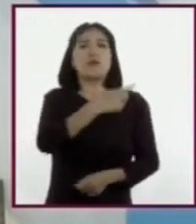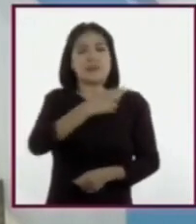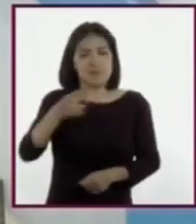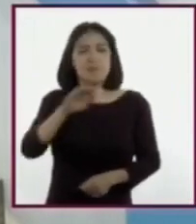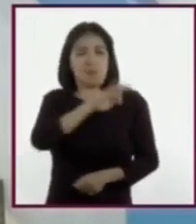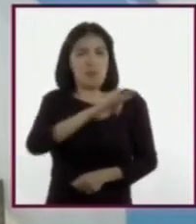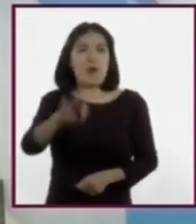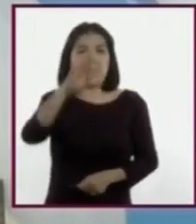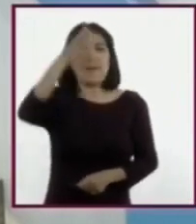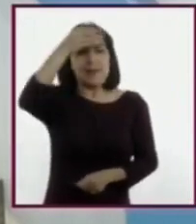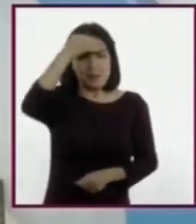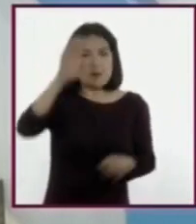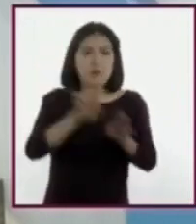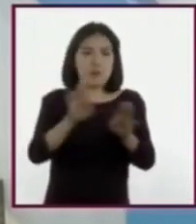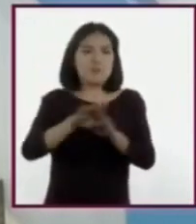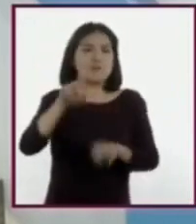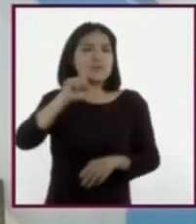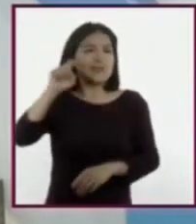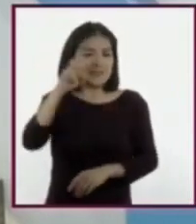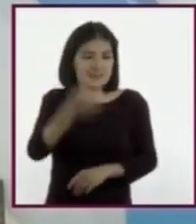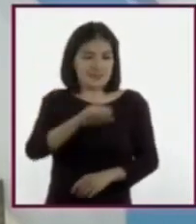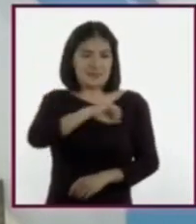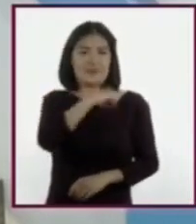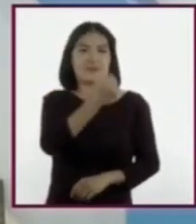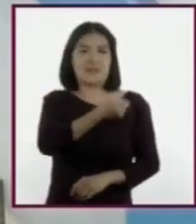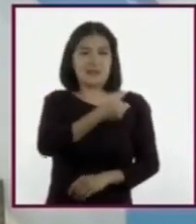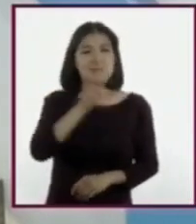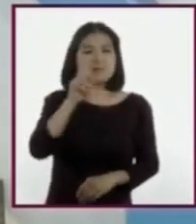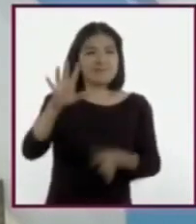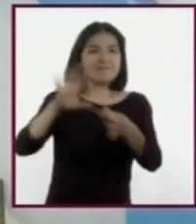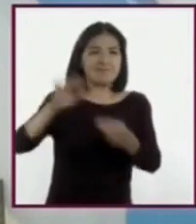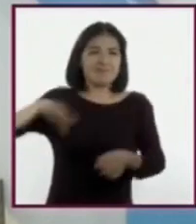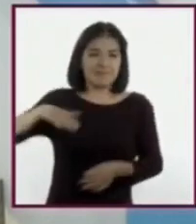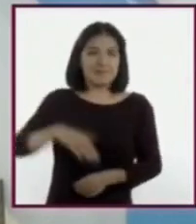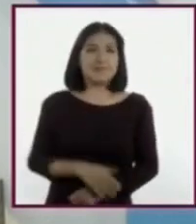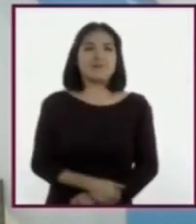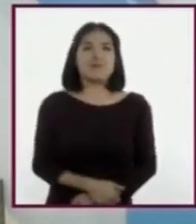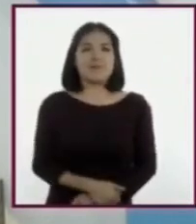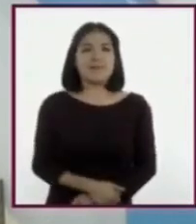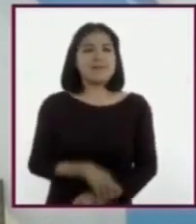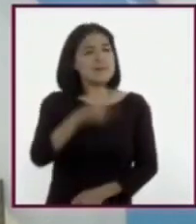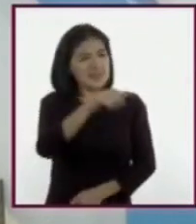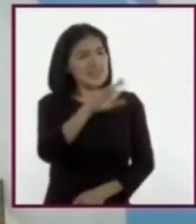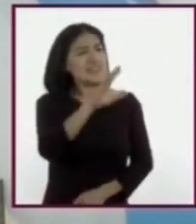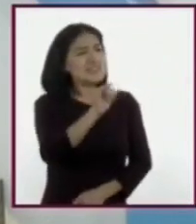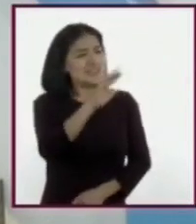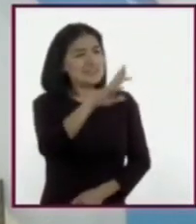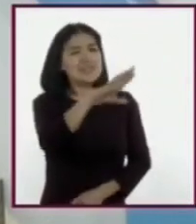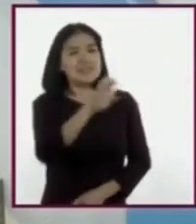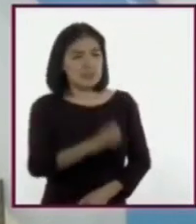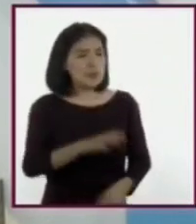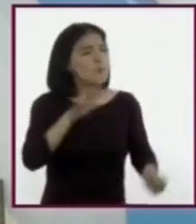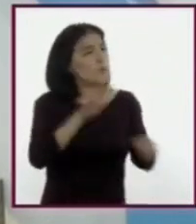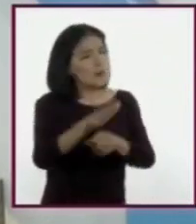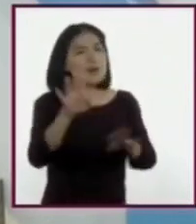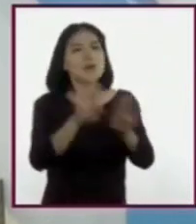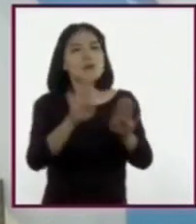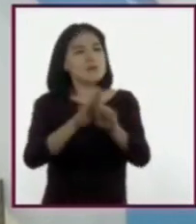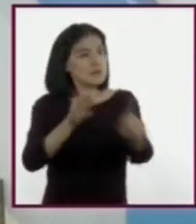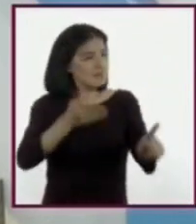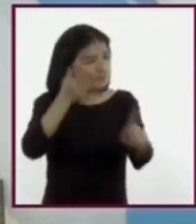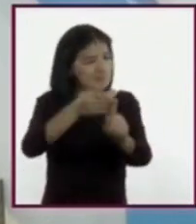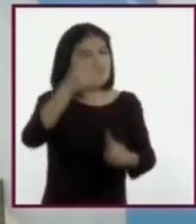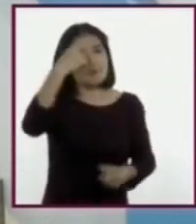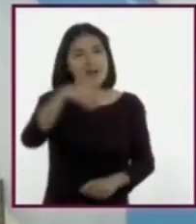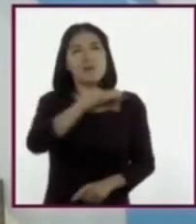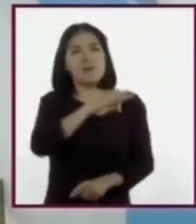sexualidad sana como la descrita. Circe, ¿cuáles serían las claves para que ejerzan su sexualidad